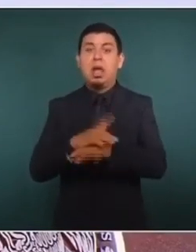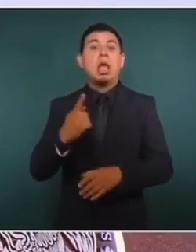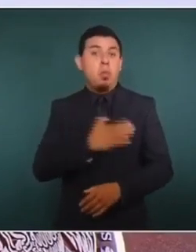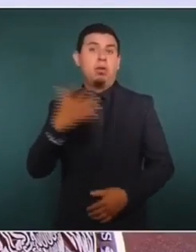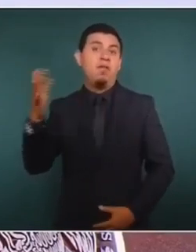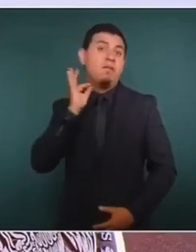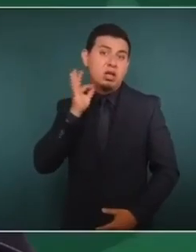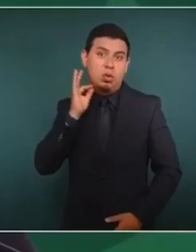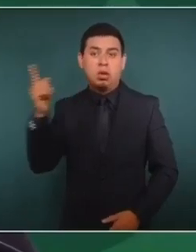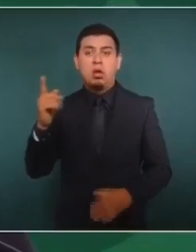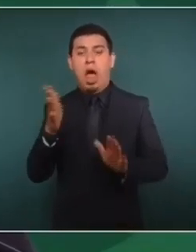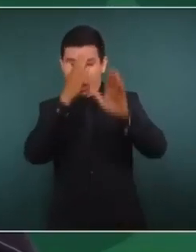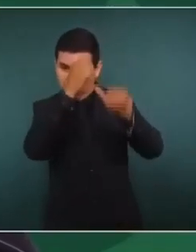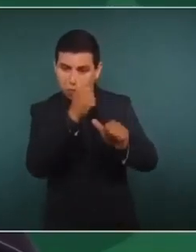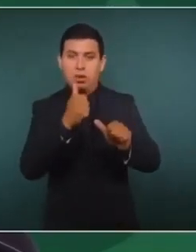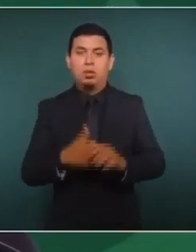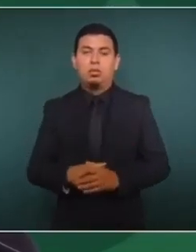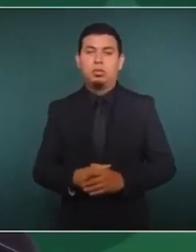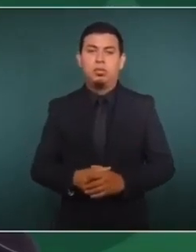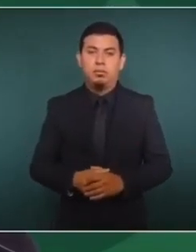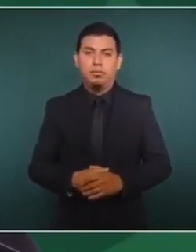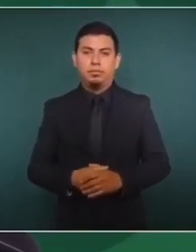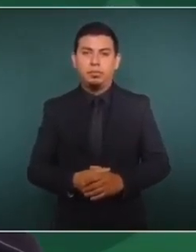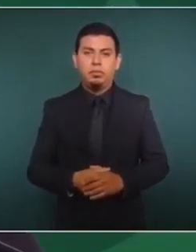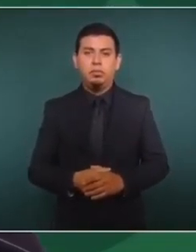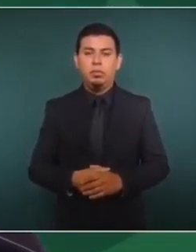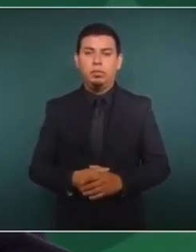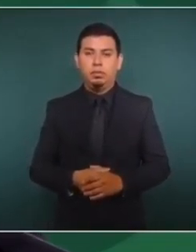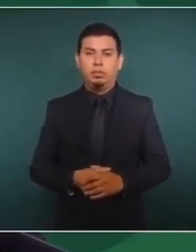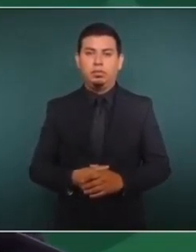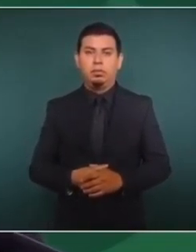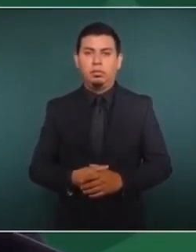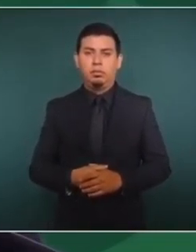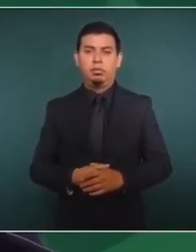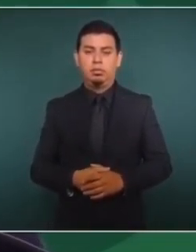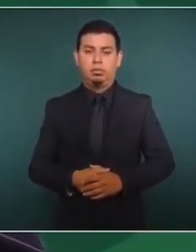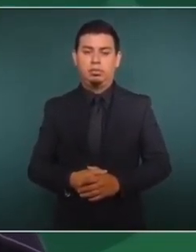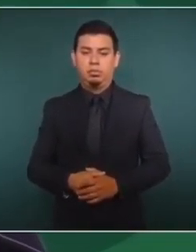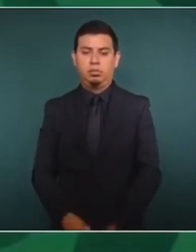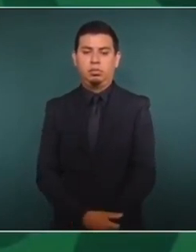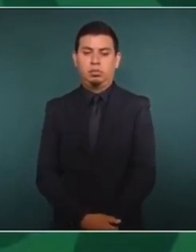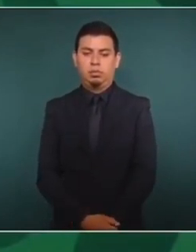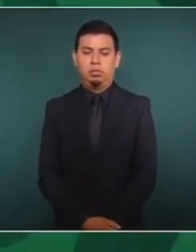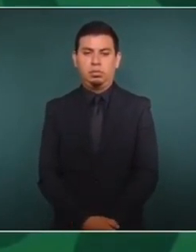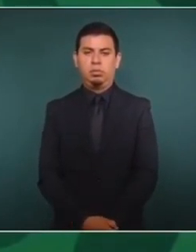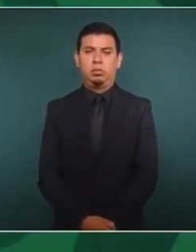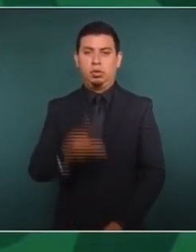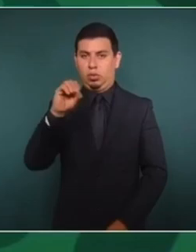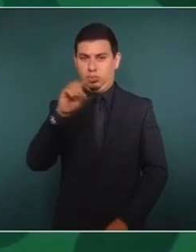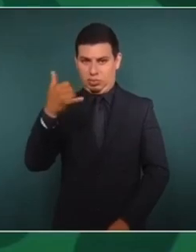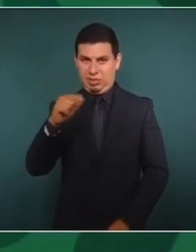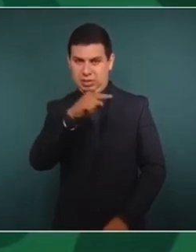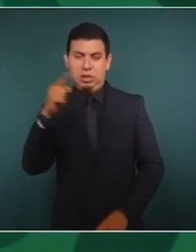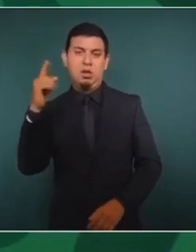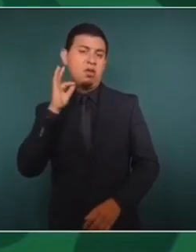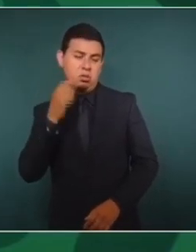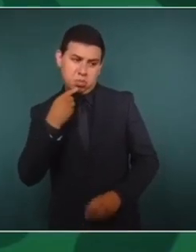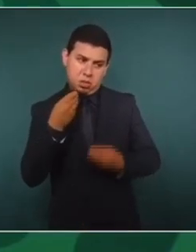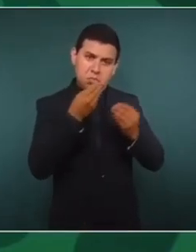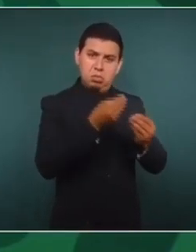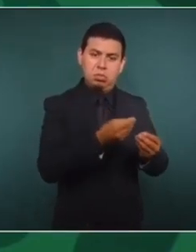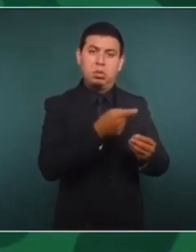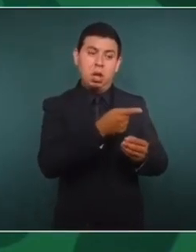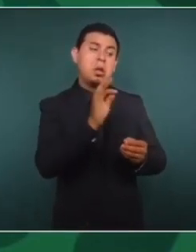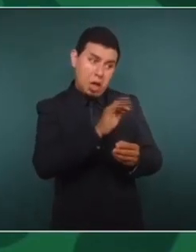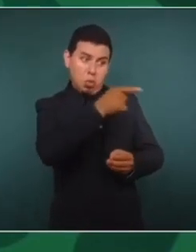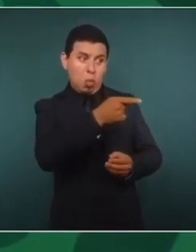Fiscalía tomó la decisión de otorgarle al señor Lozoya esta